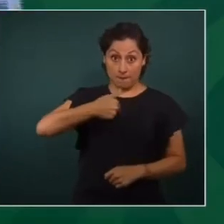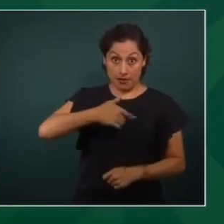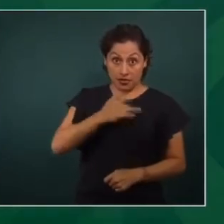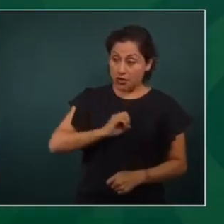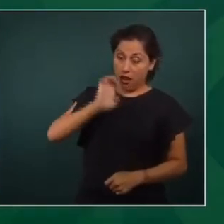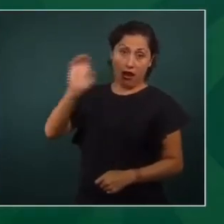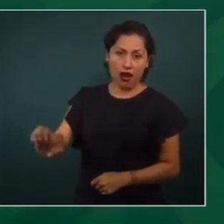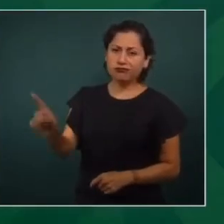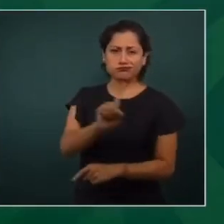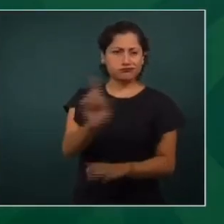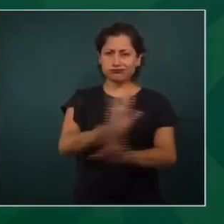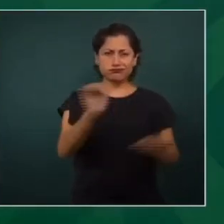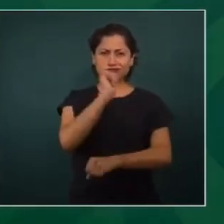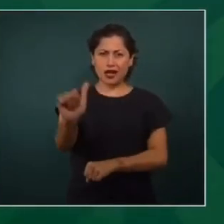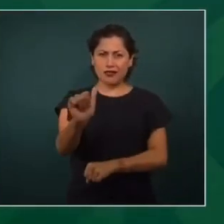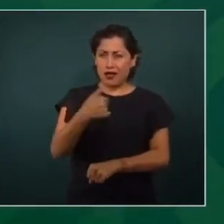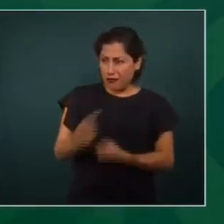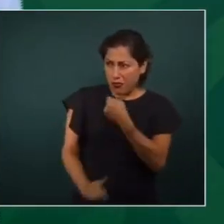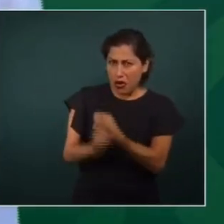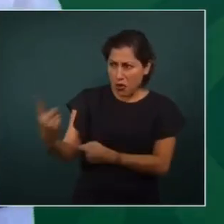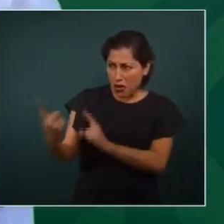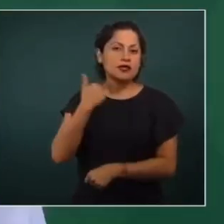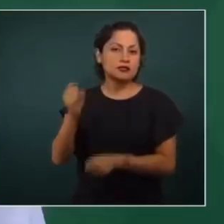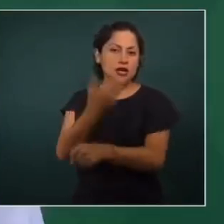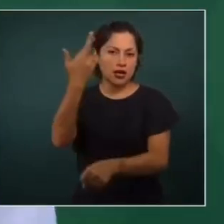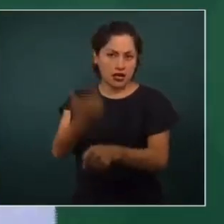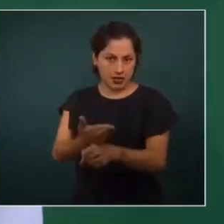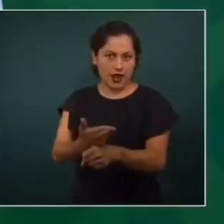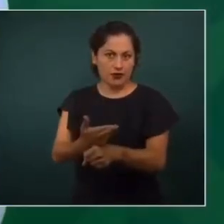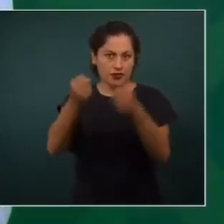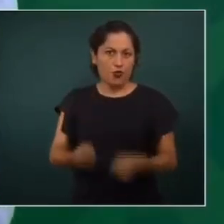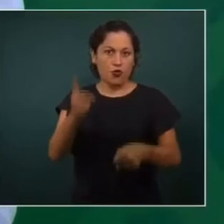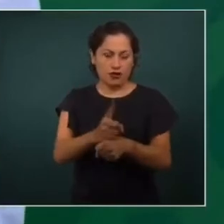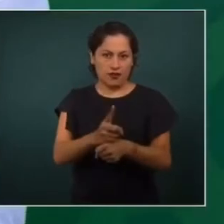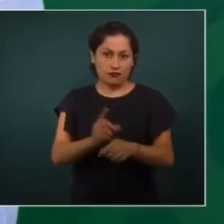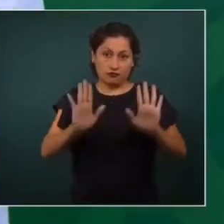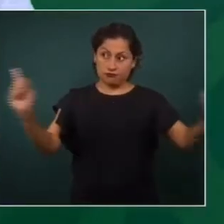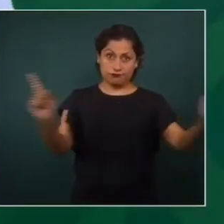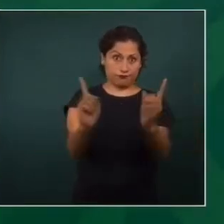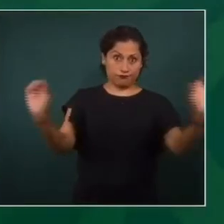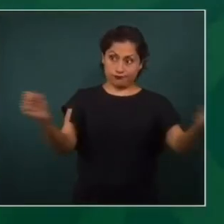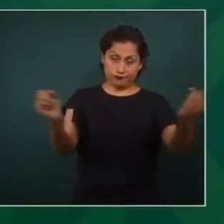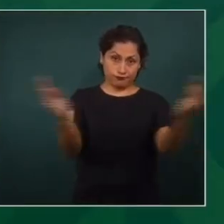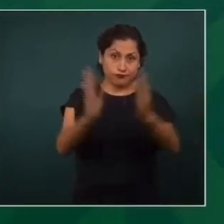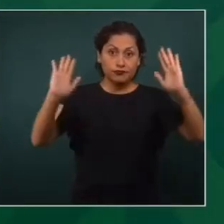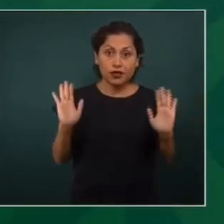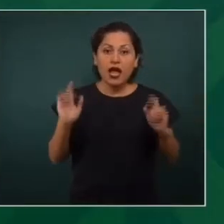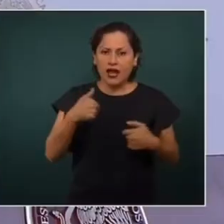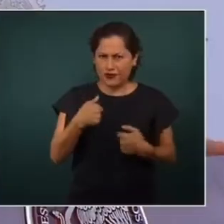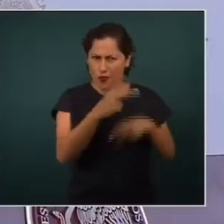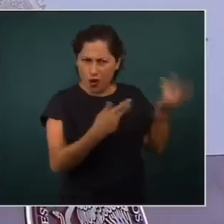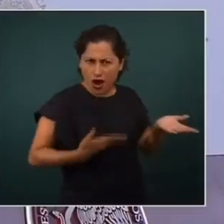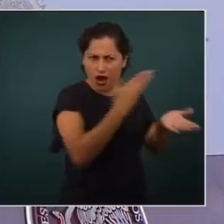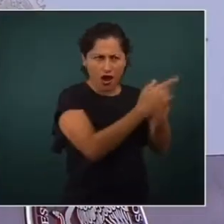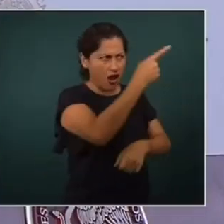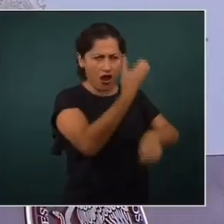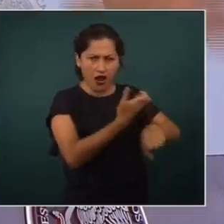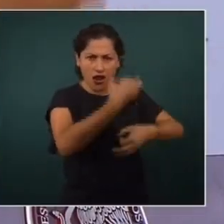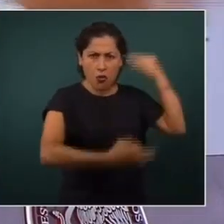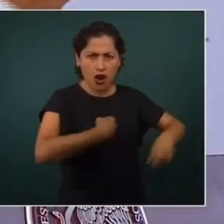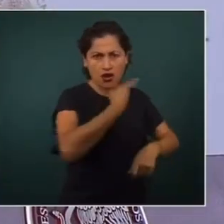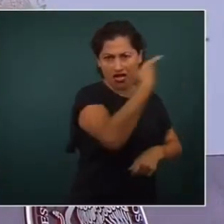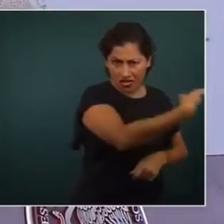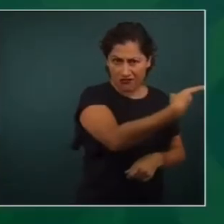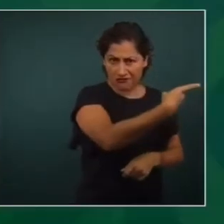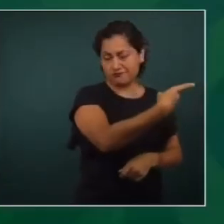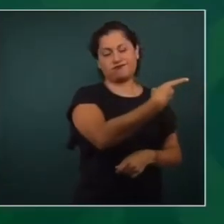Pero no es conmigo. Es con el juez de Estados Unidos. Ni modo que yo vaya a decirle al juez de Estados Unidos, ya